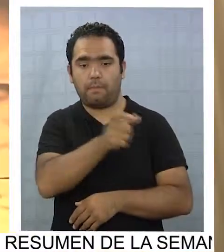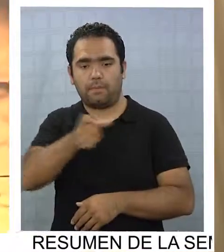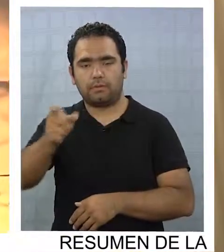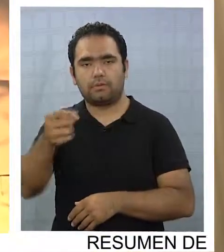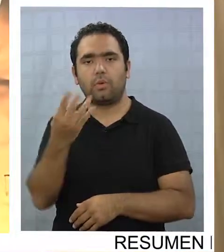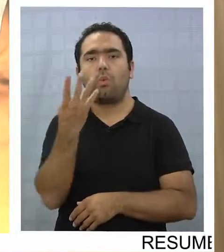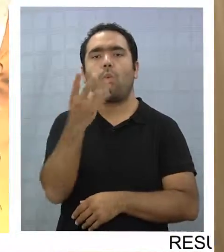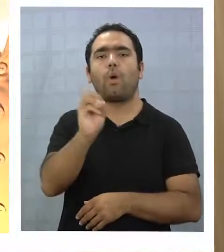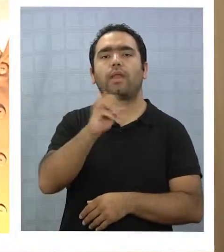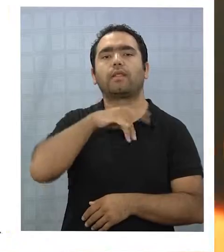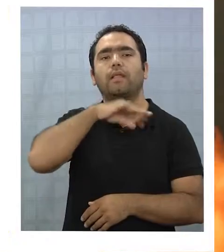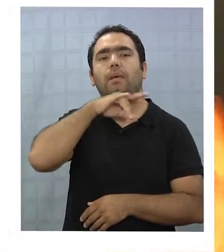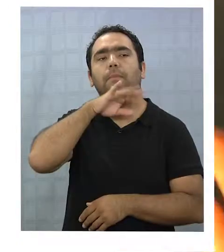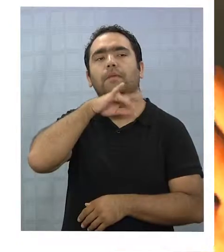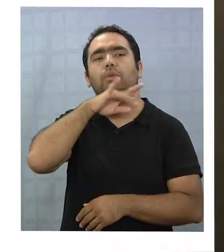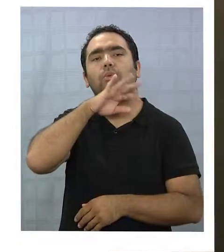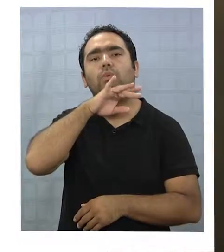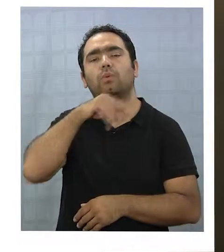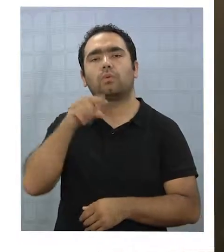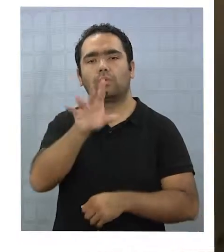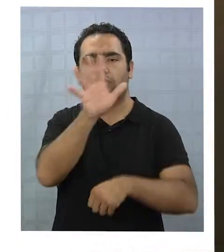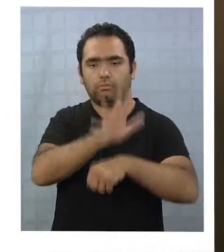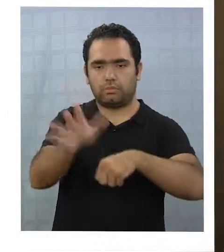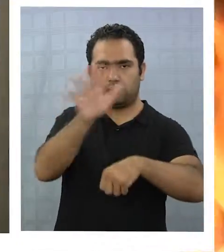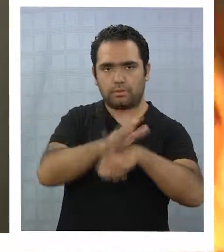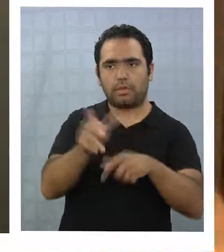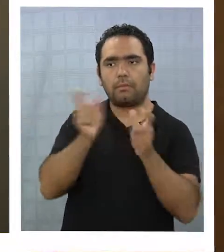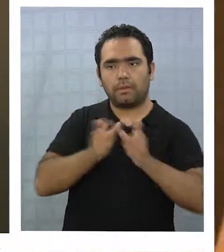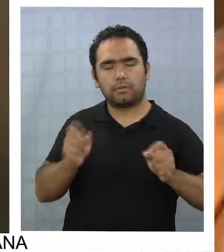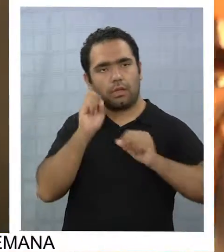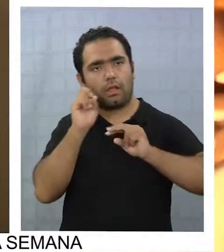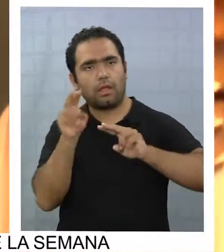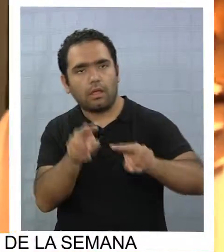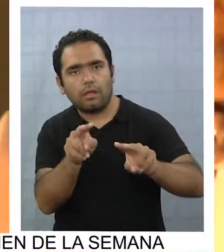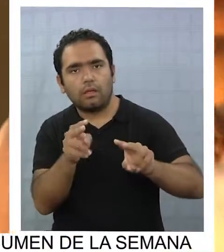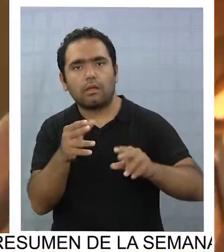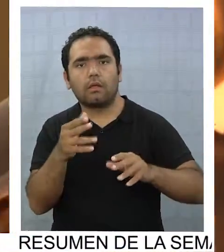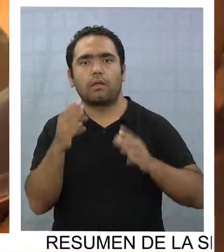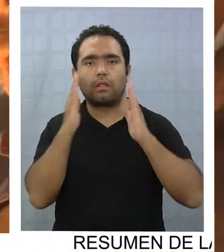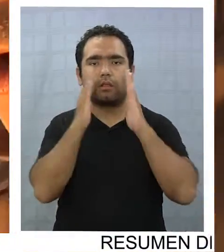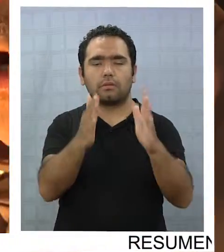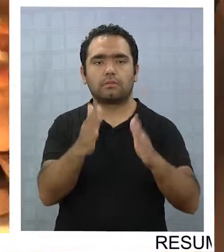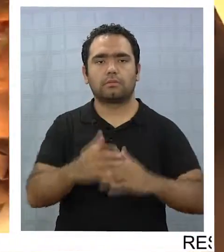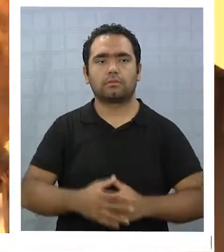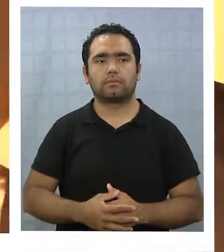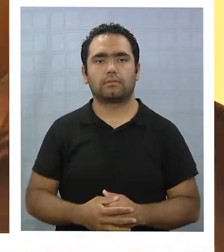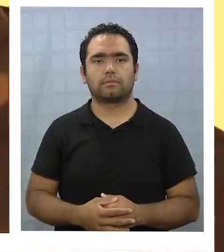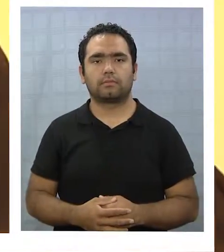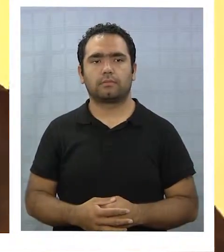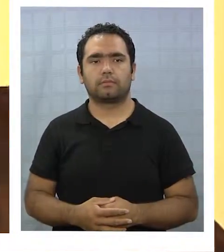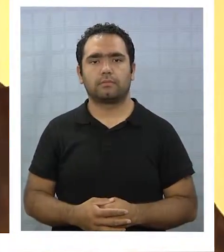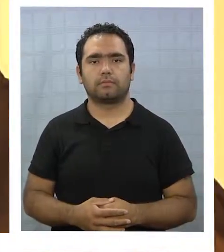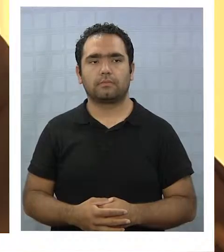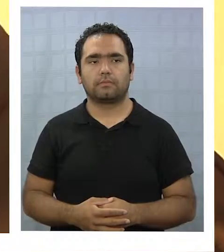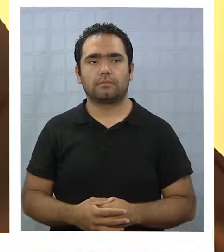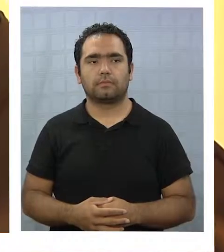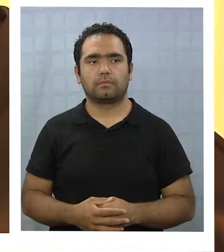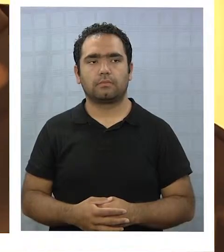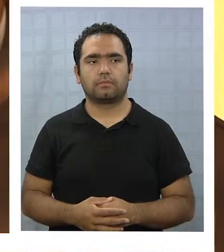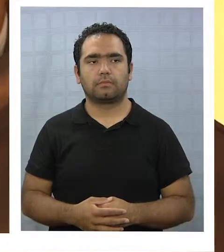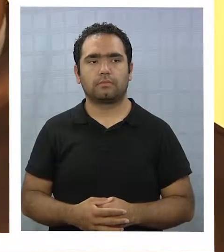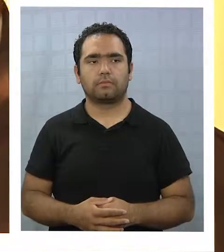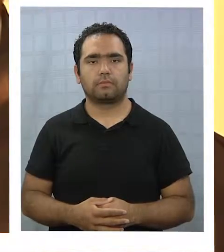y música en vivo de un montaje que ha llamado la atención. Yo no tenía nada contra el viejo, era el ojo, era el ojo del viejo.